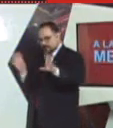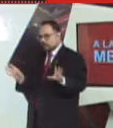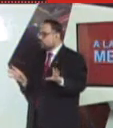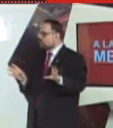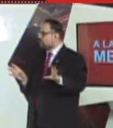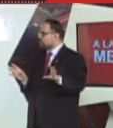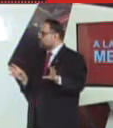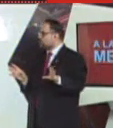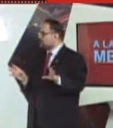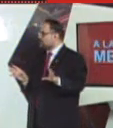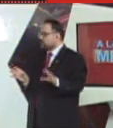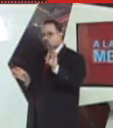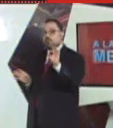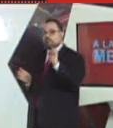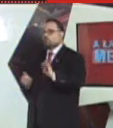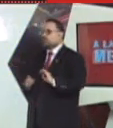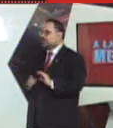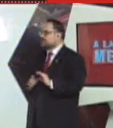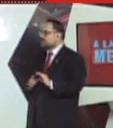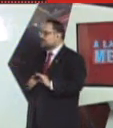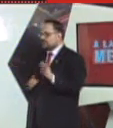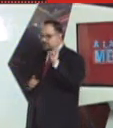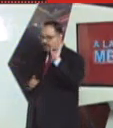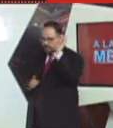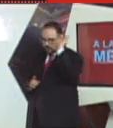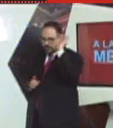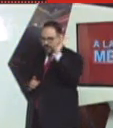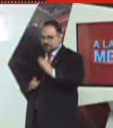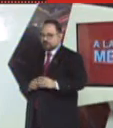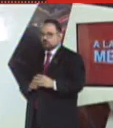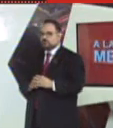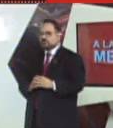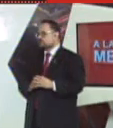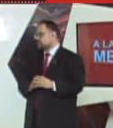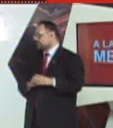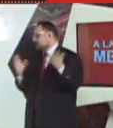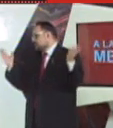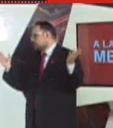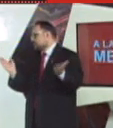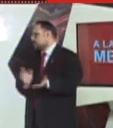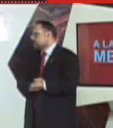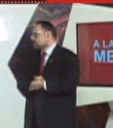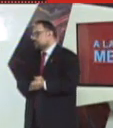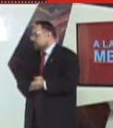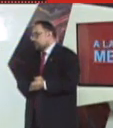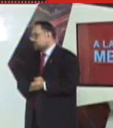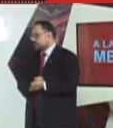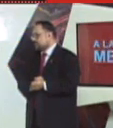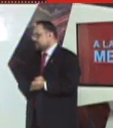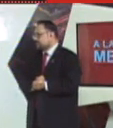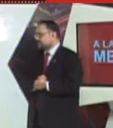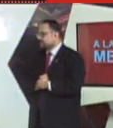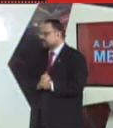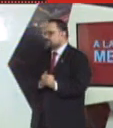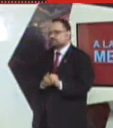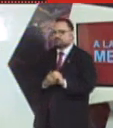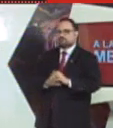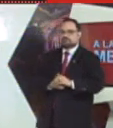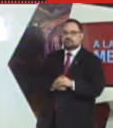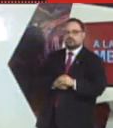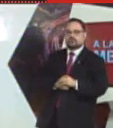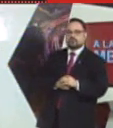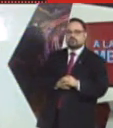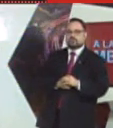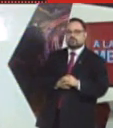usted salga en algún momento que pueda hacerlo, mejor quédese en casa y protéjase, usted y su familia, eso es lo que puedo decir. Definitivamente,